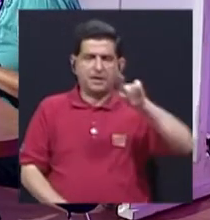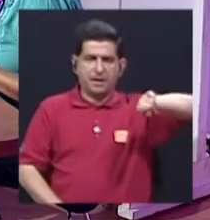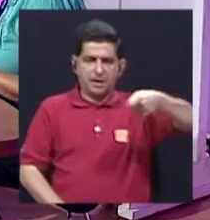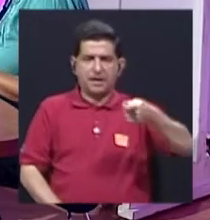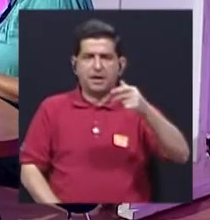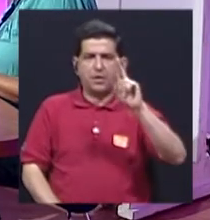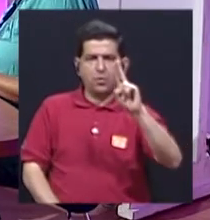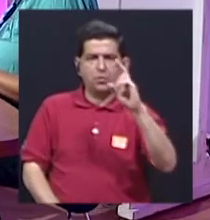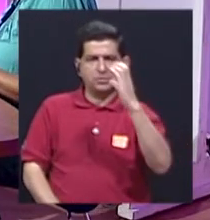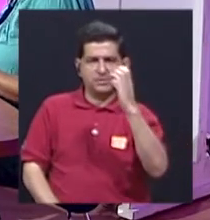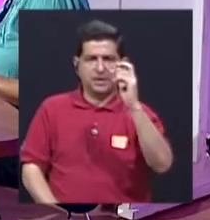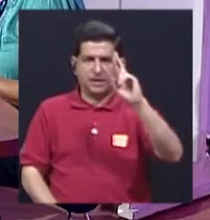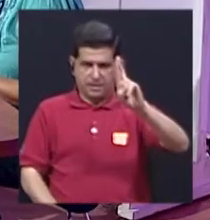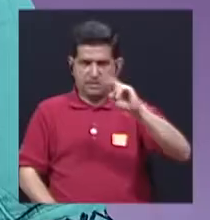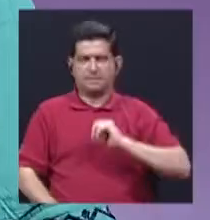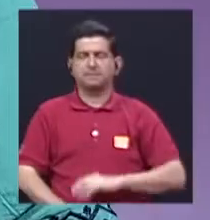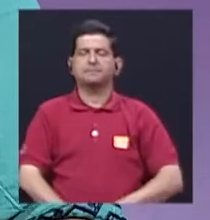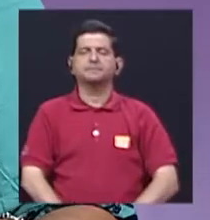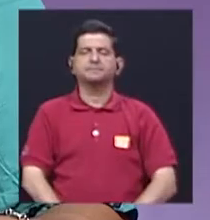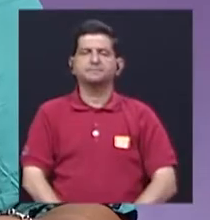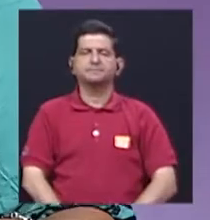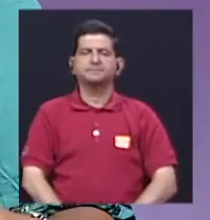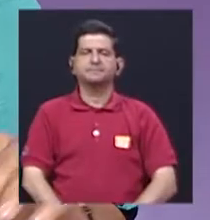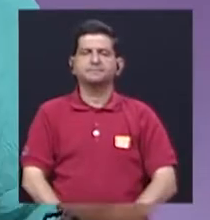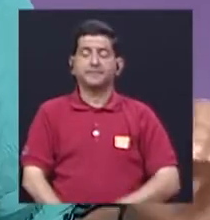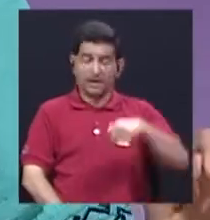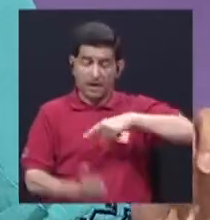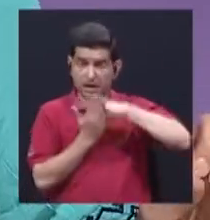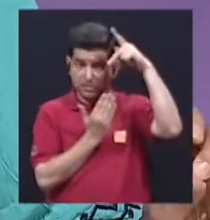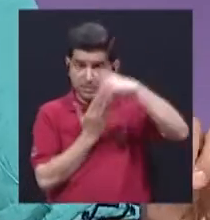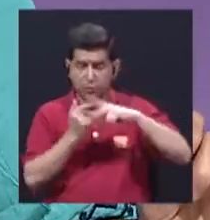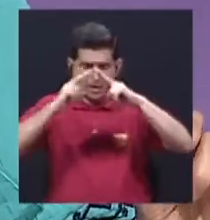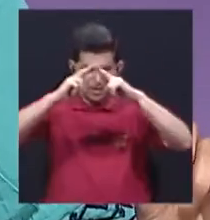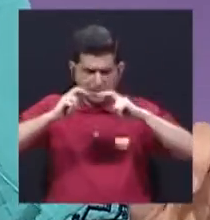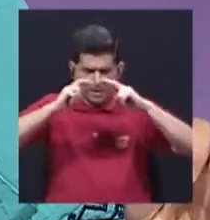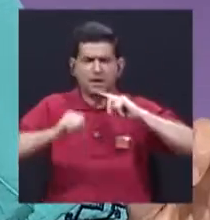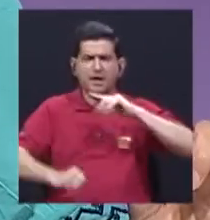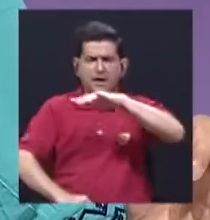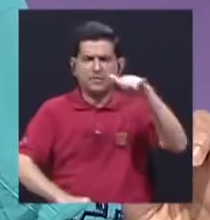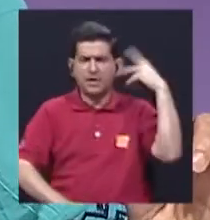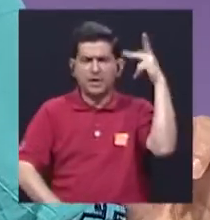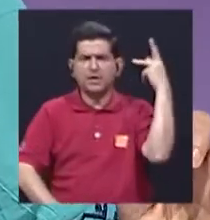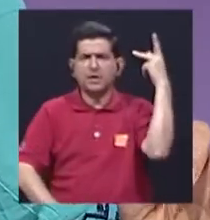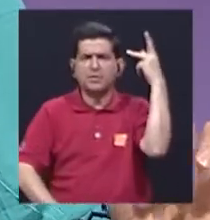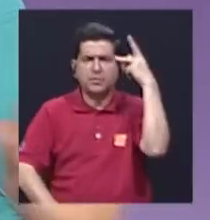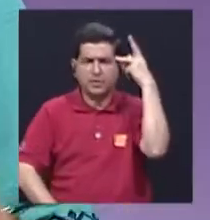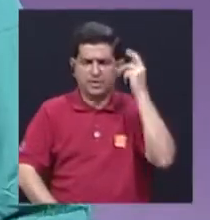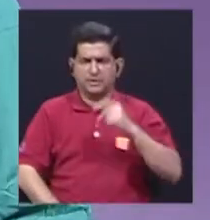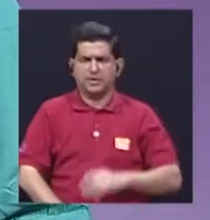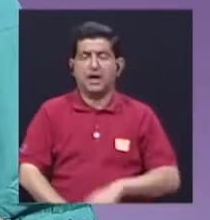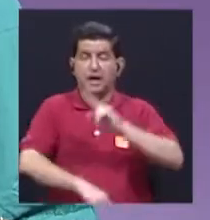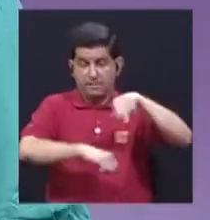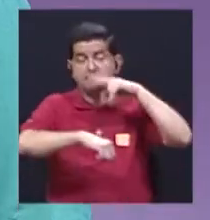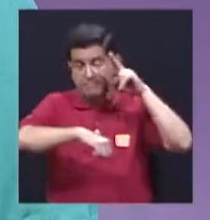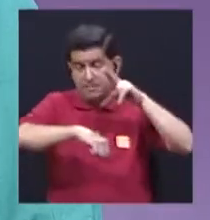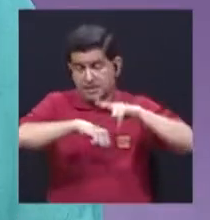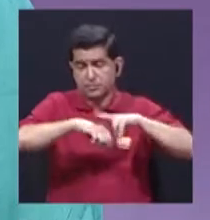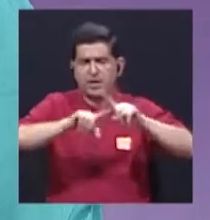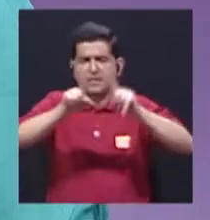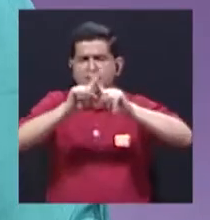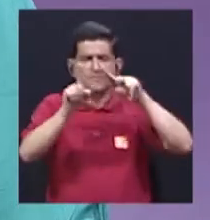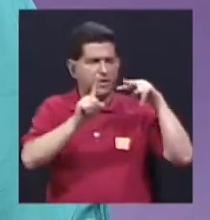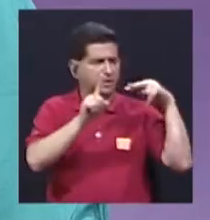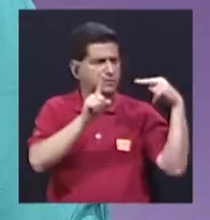de la Universidad de Costa Rica. Este es un programa de análisis de la realidad política nacional desde